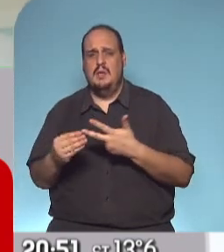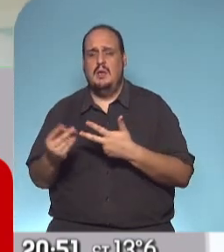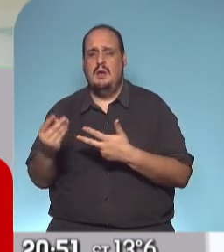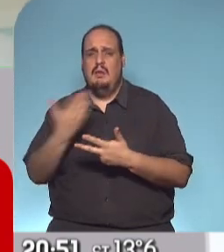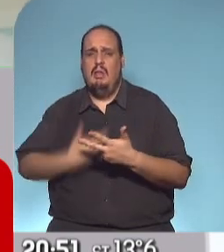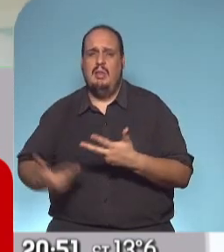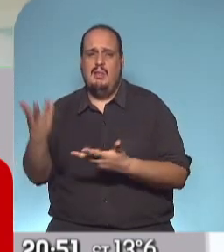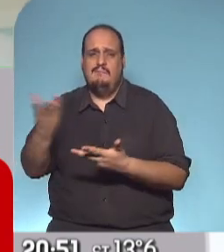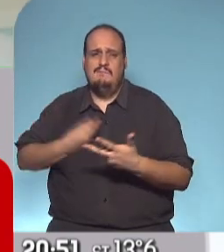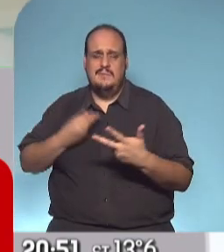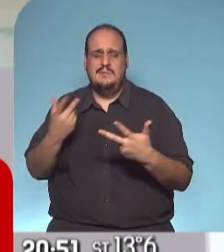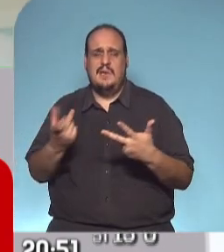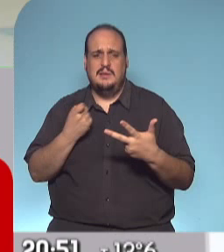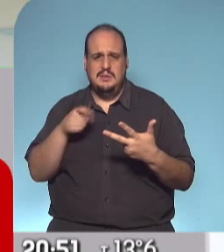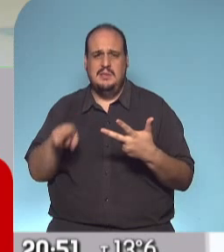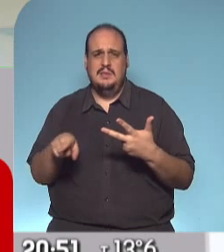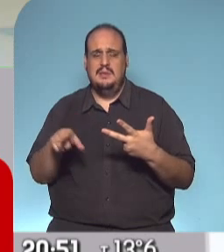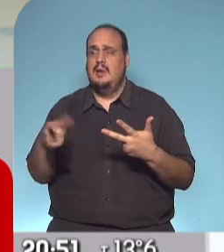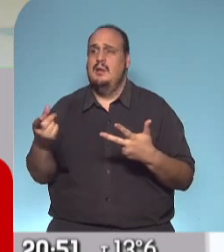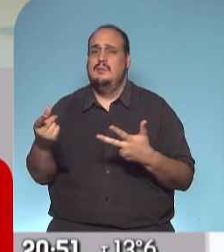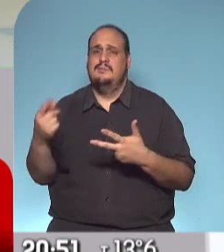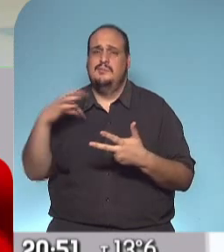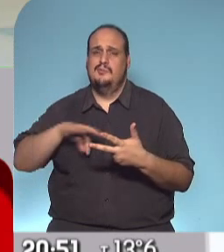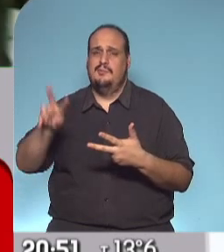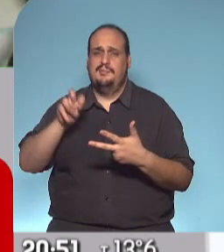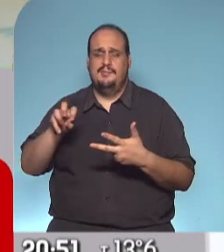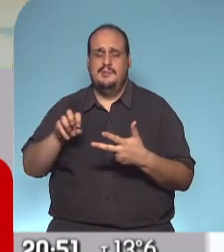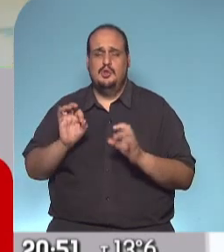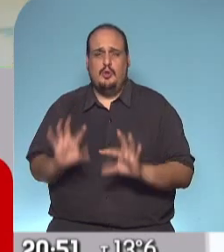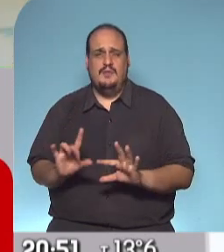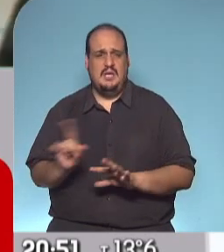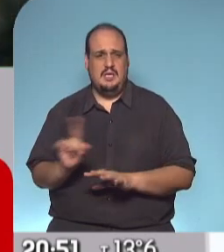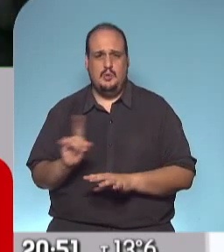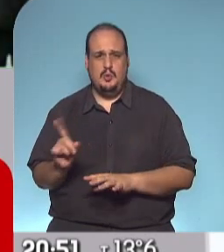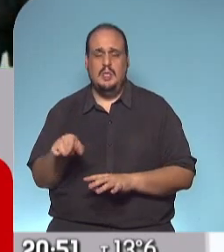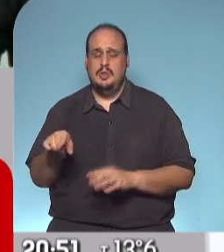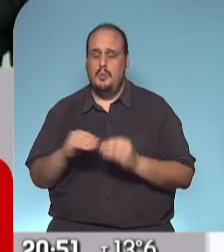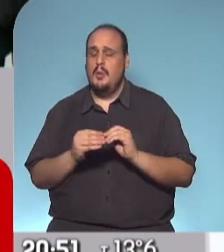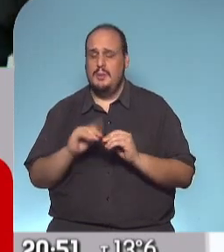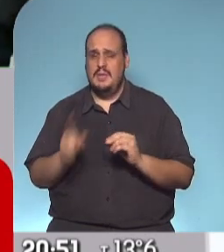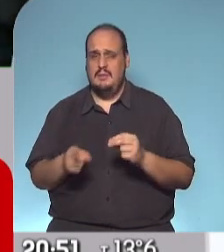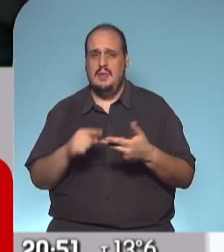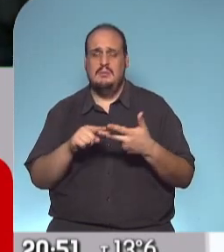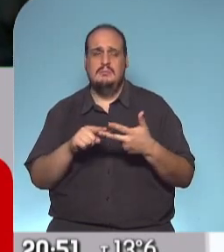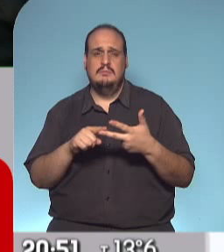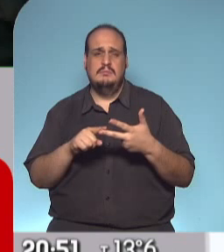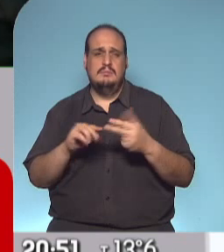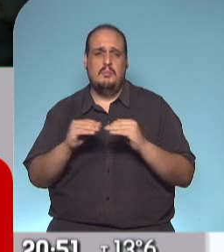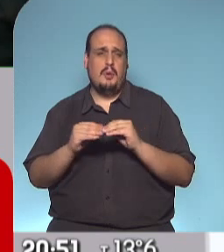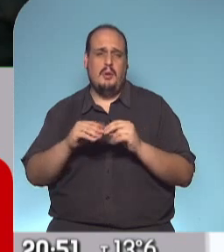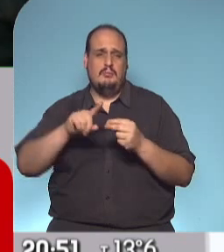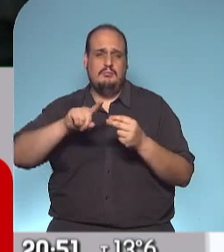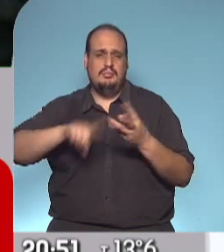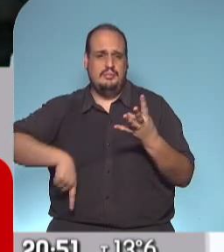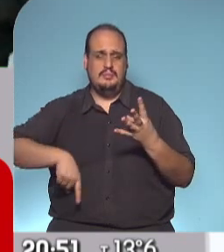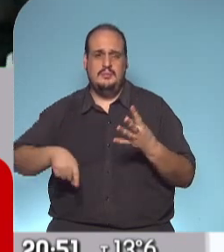Estado para tener un ingreso que muchas veces no es suficiente, que también es un drama importante en este momento. Y bueno, a todo el